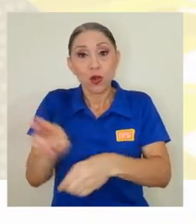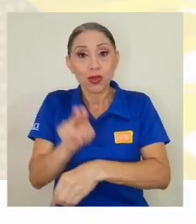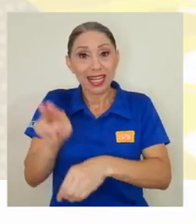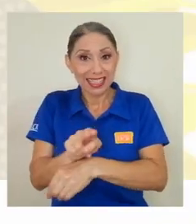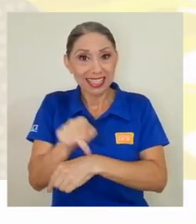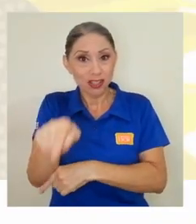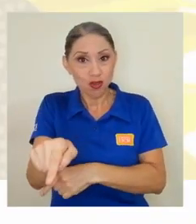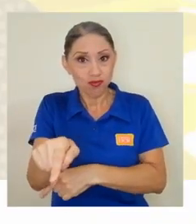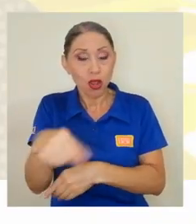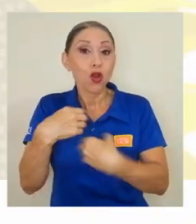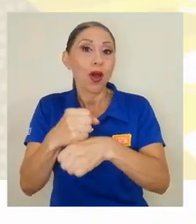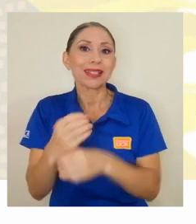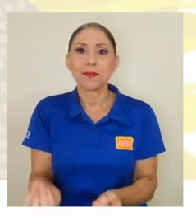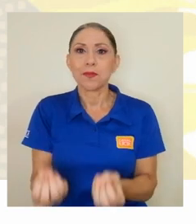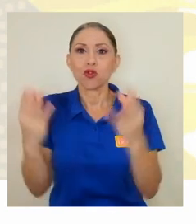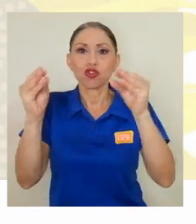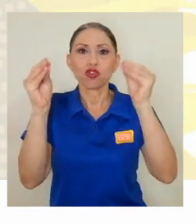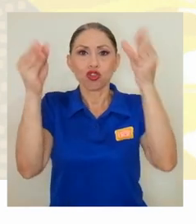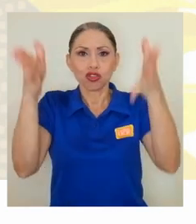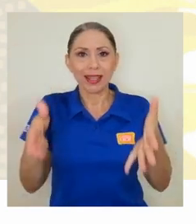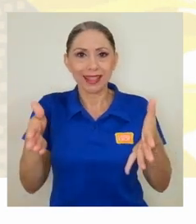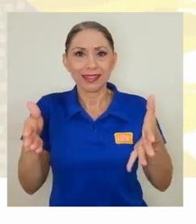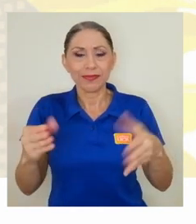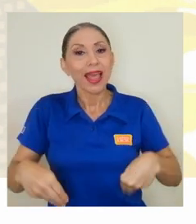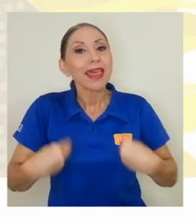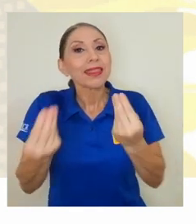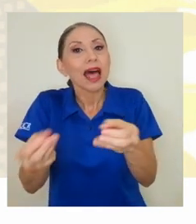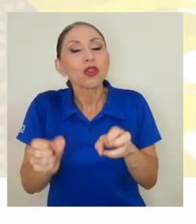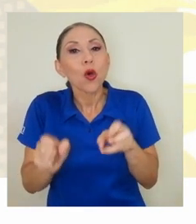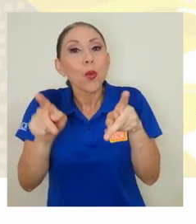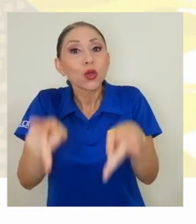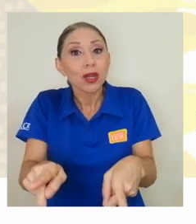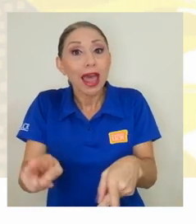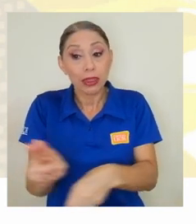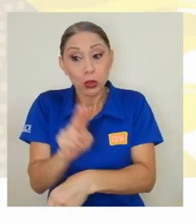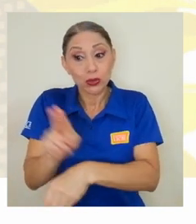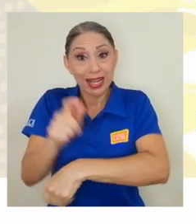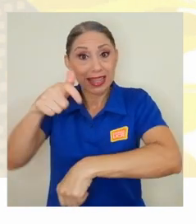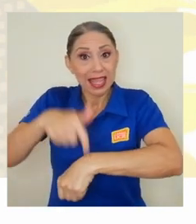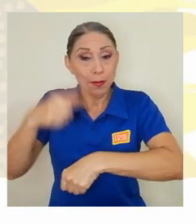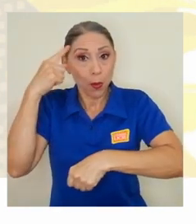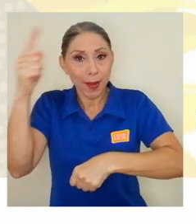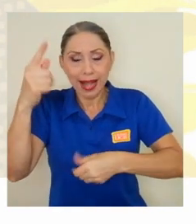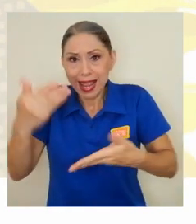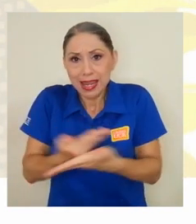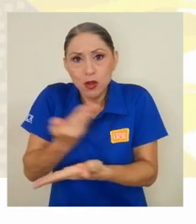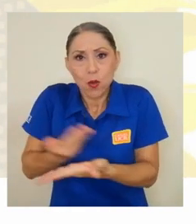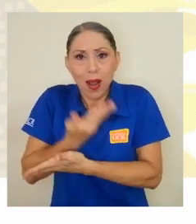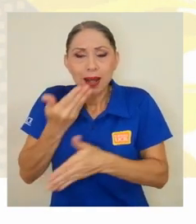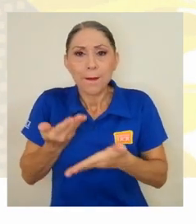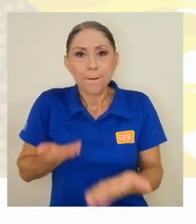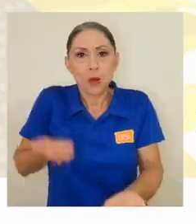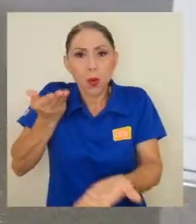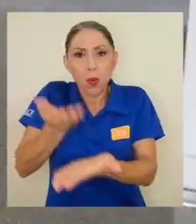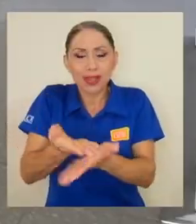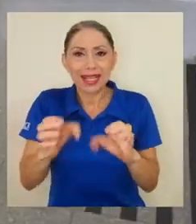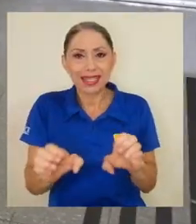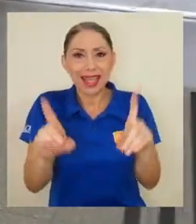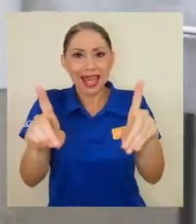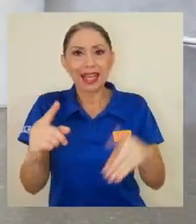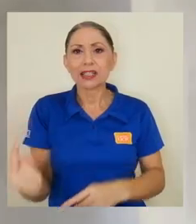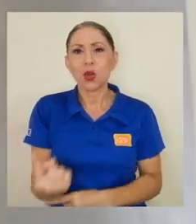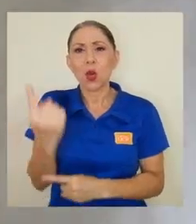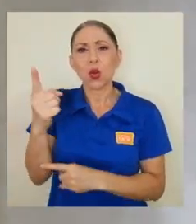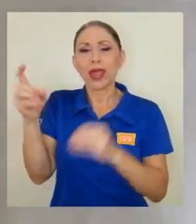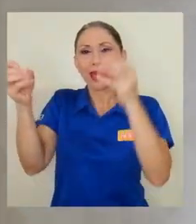práctica que muchos docentes realizan, dando la oportunidad de invertir el tiempo en innovar sus propuestas didácticas. Uno de